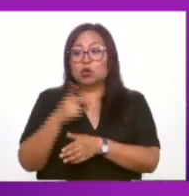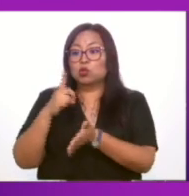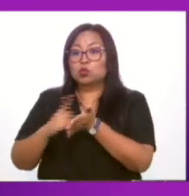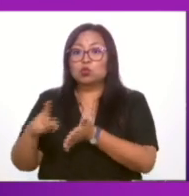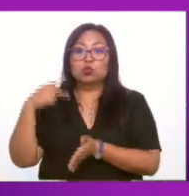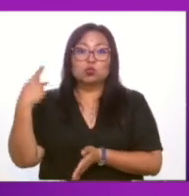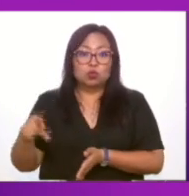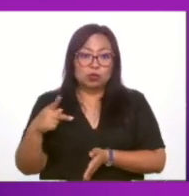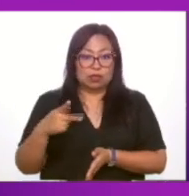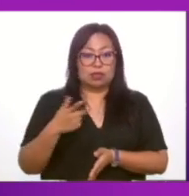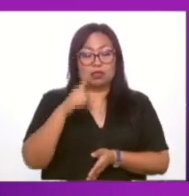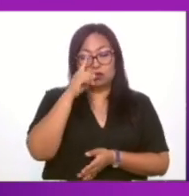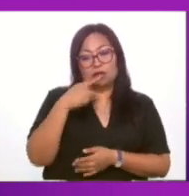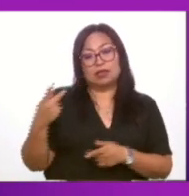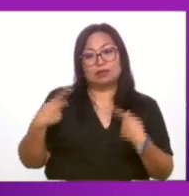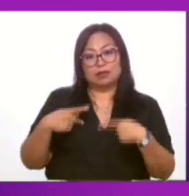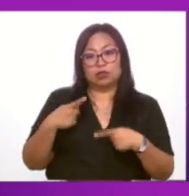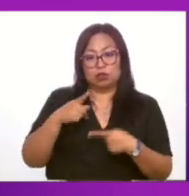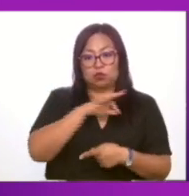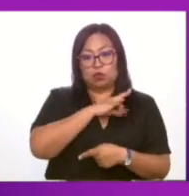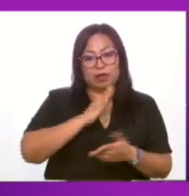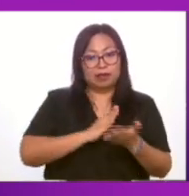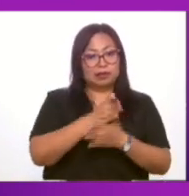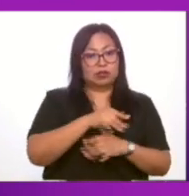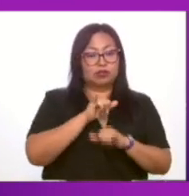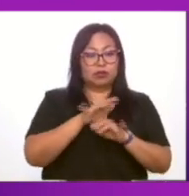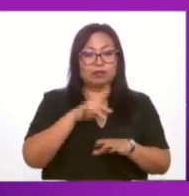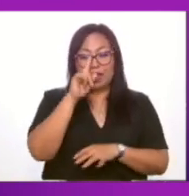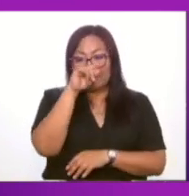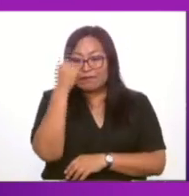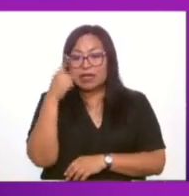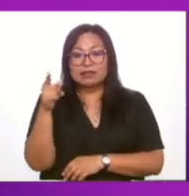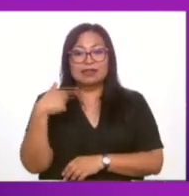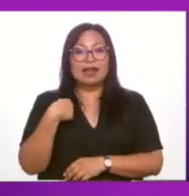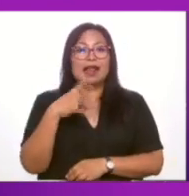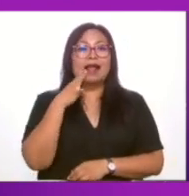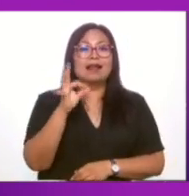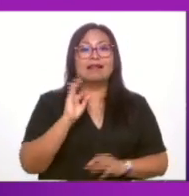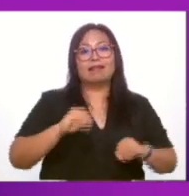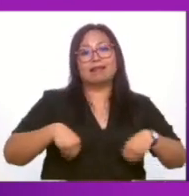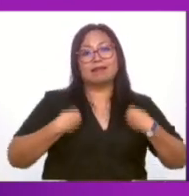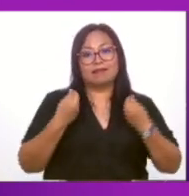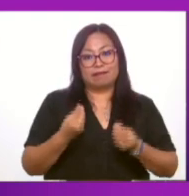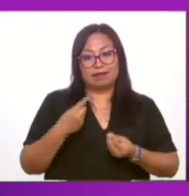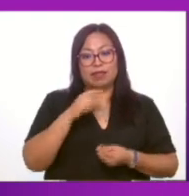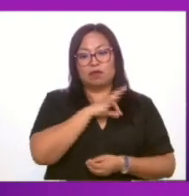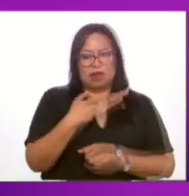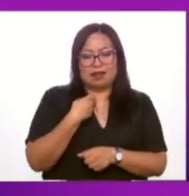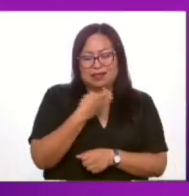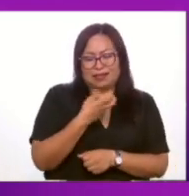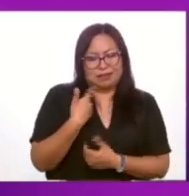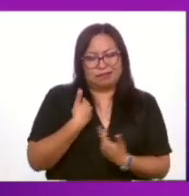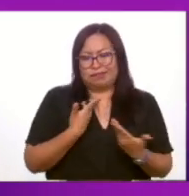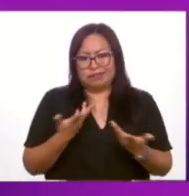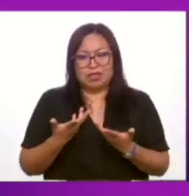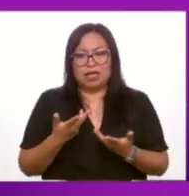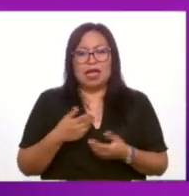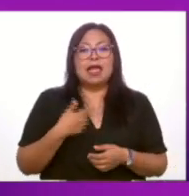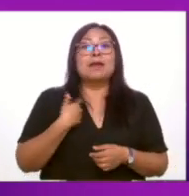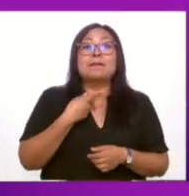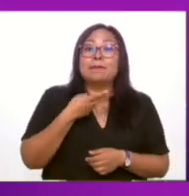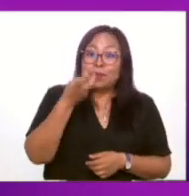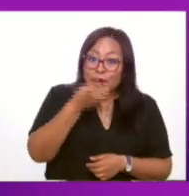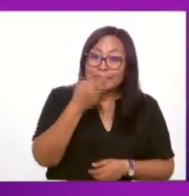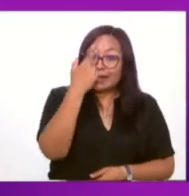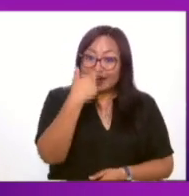de que goza para acceder a una mejor calidad de vida, lo que se traduce en su bienestar social. Por la trascendencia del tema